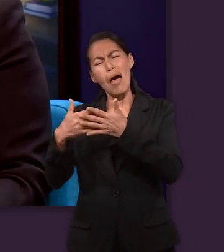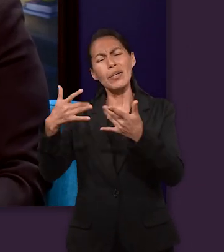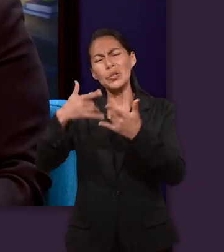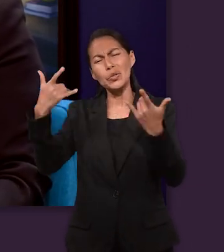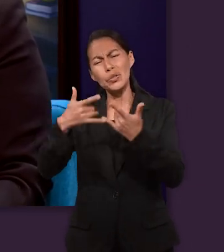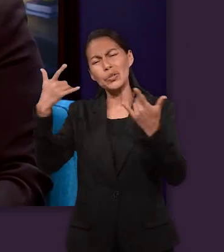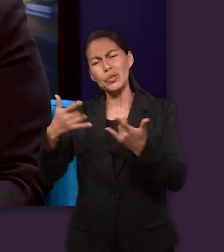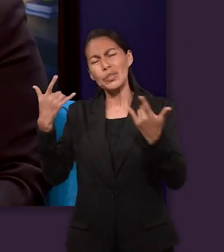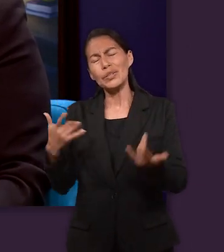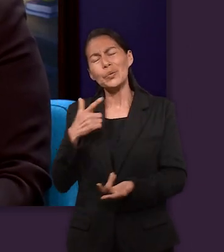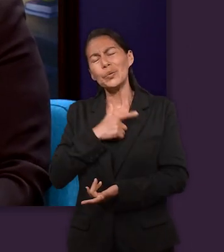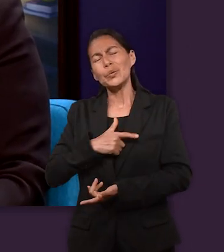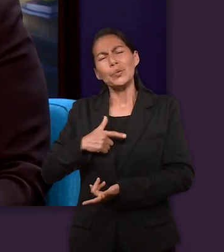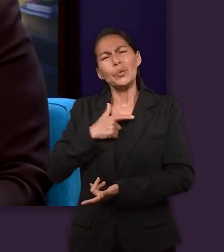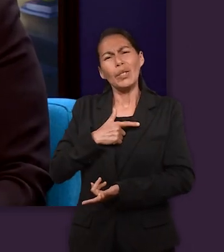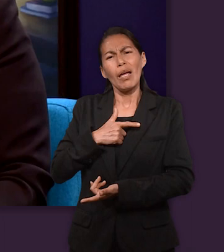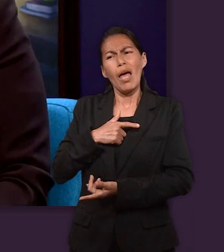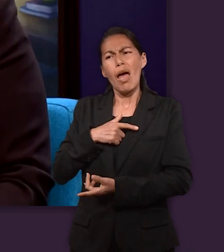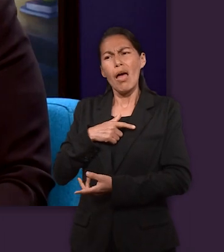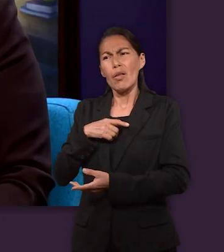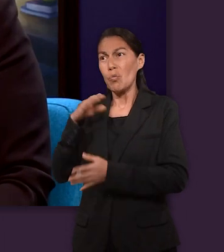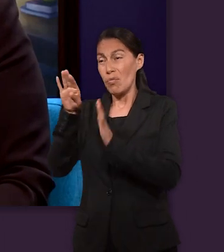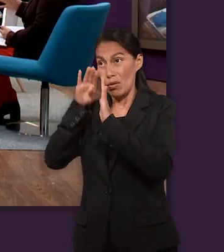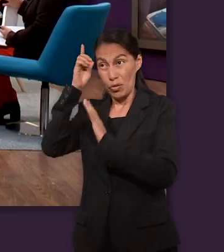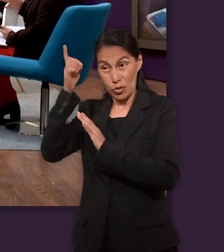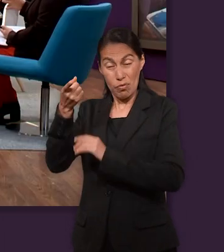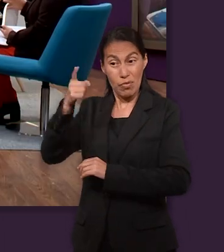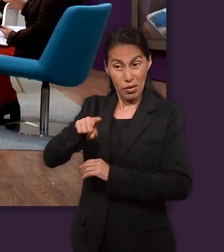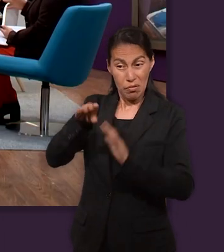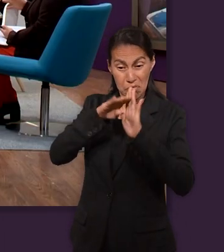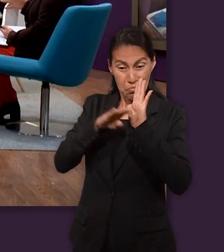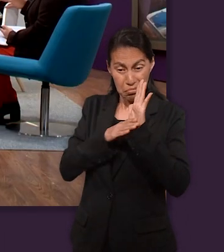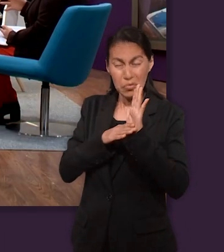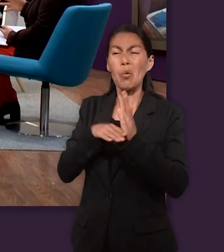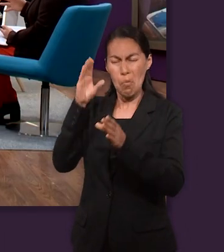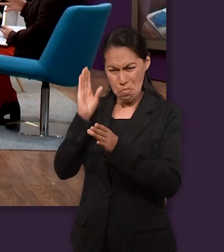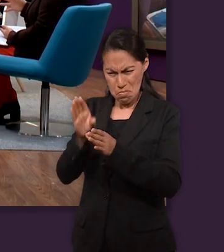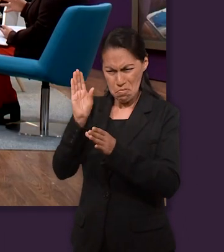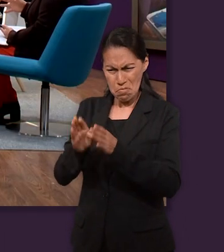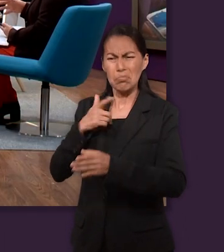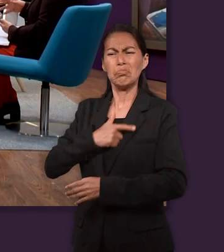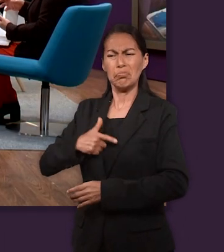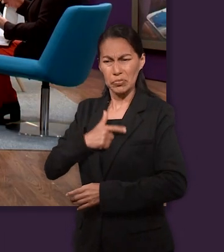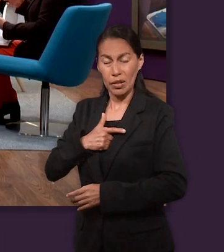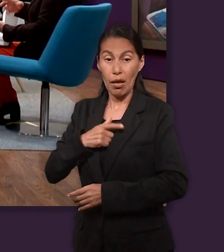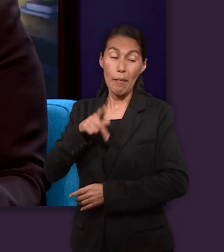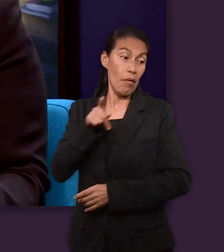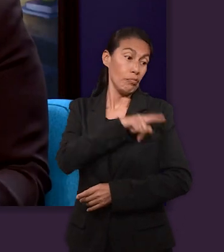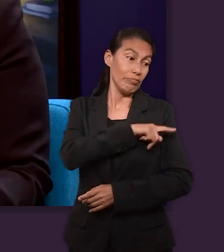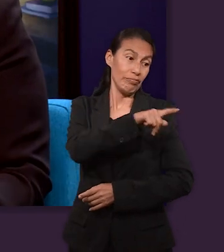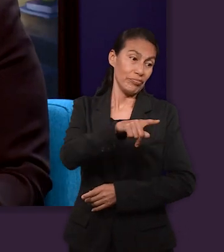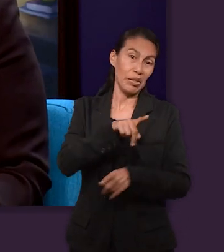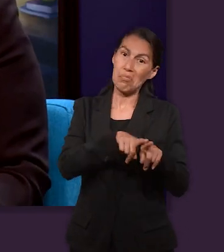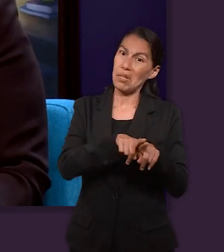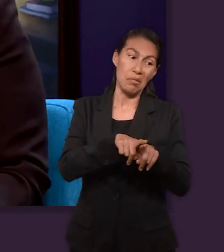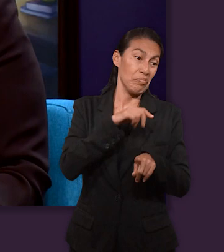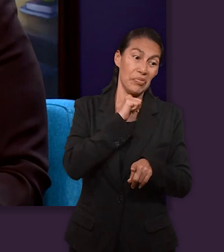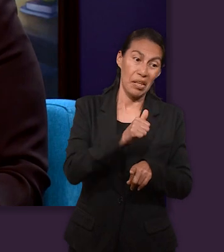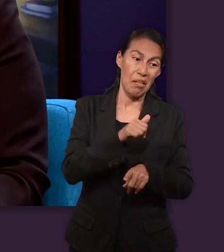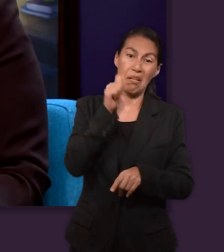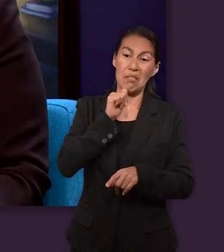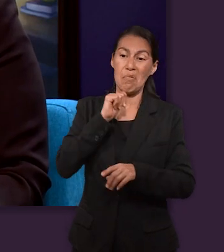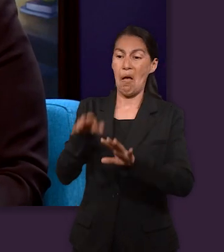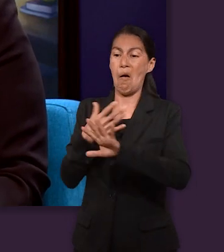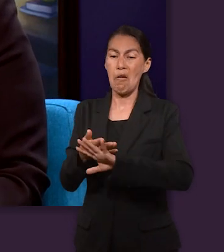pueblo. Y él se deleitaba en obedecer los mandatos de Dios. A diferencia de sus hermanos,